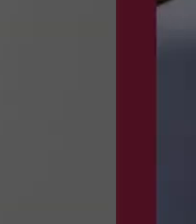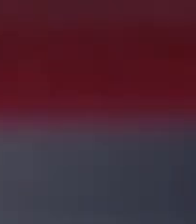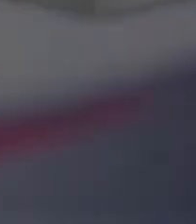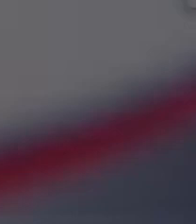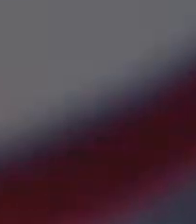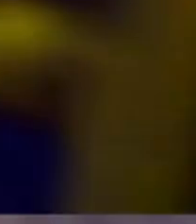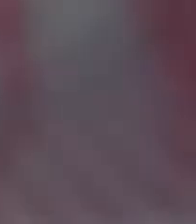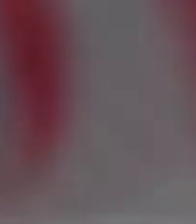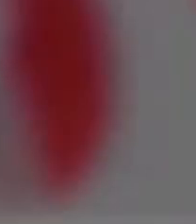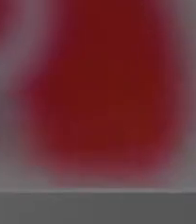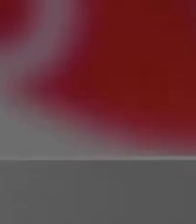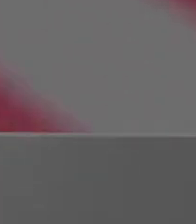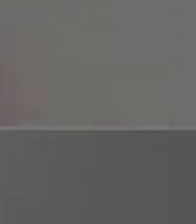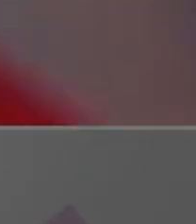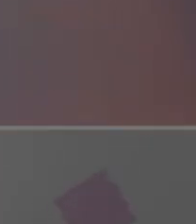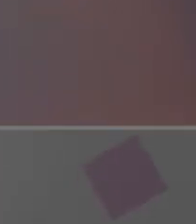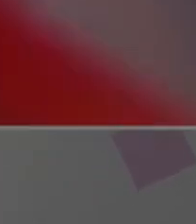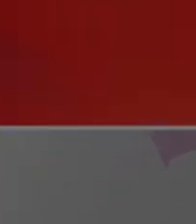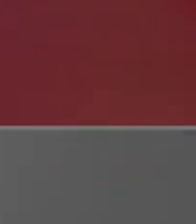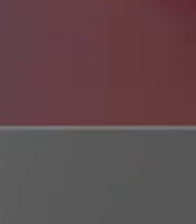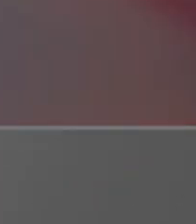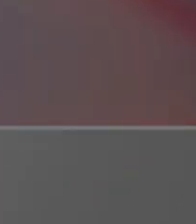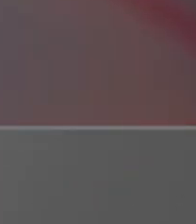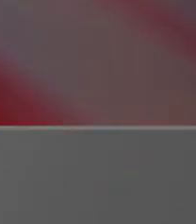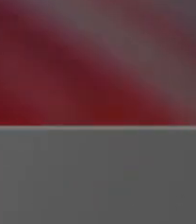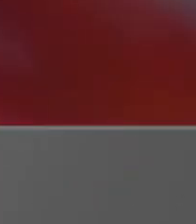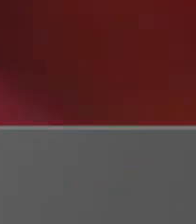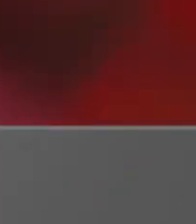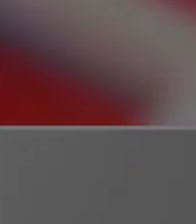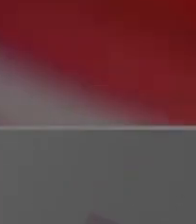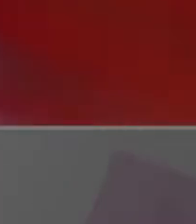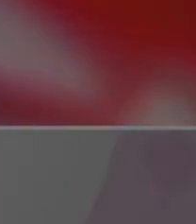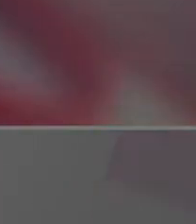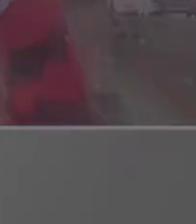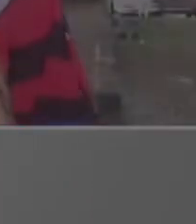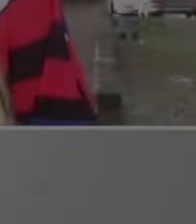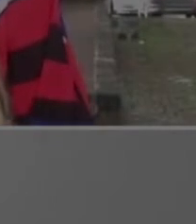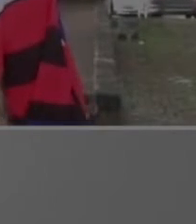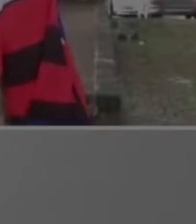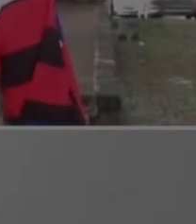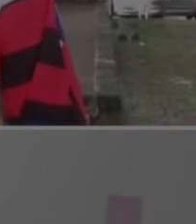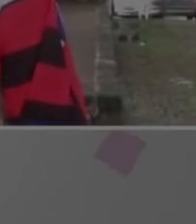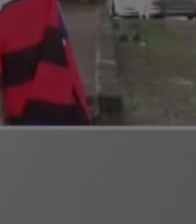Tu agenda Informativa Con los eventos De la máxima Casa de estudios Del estado De Michoacán